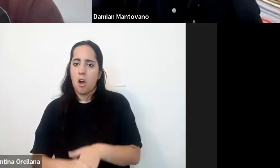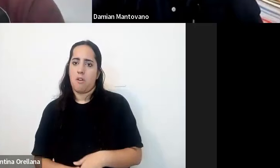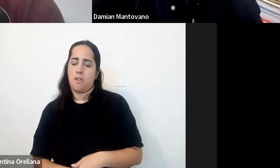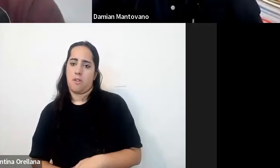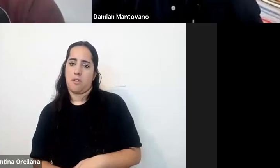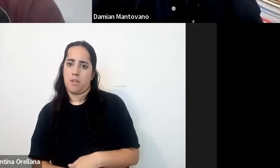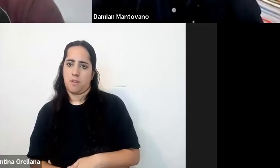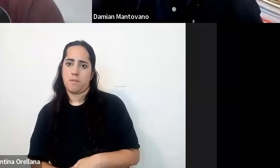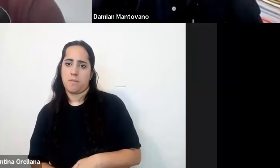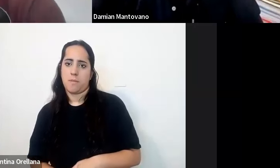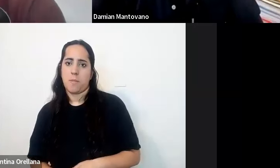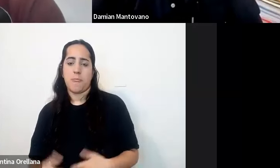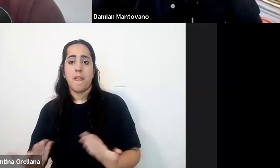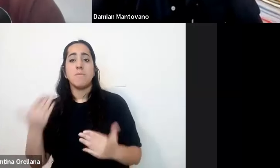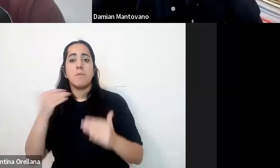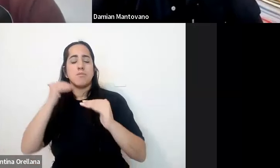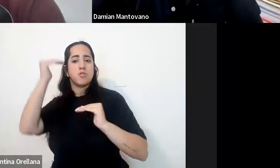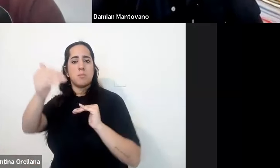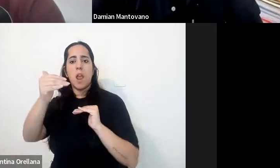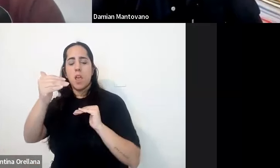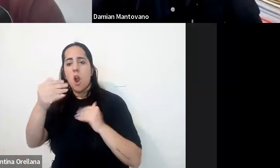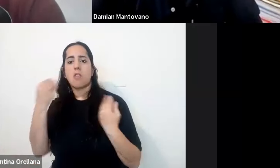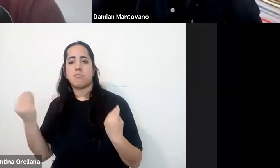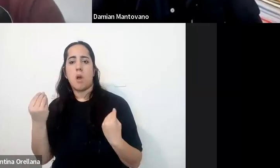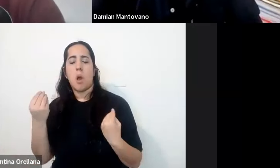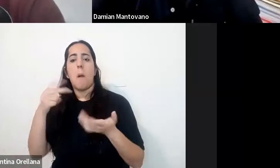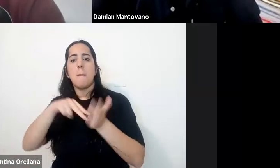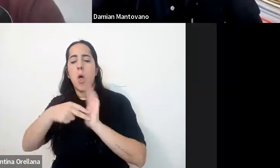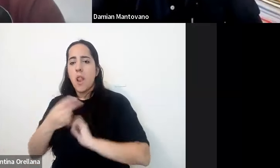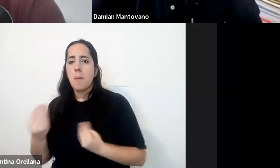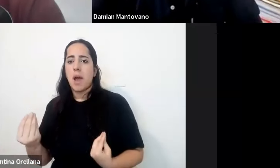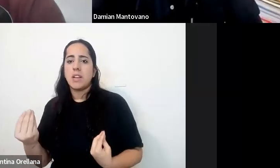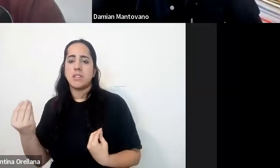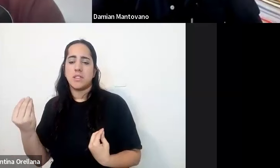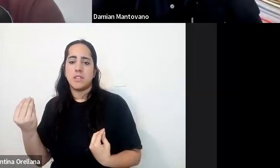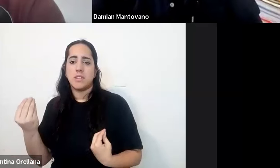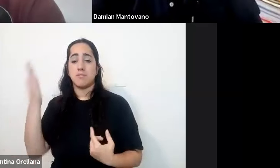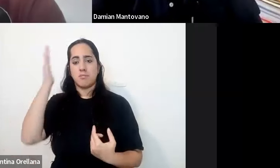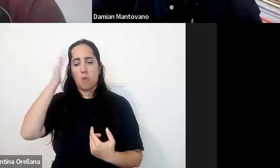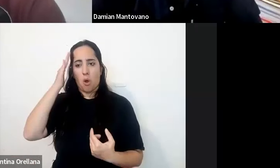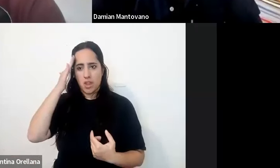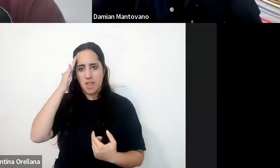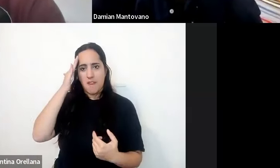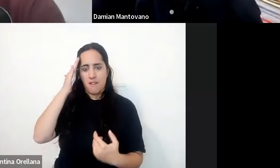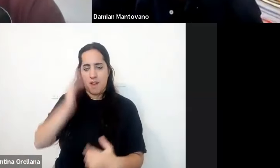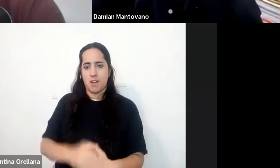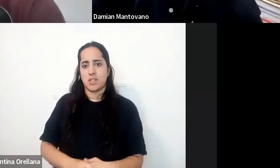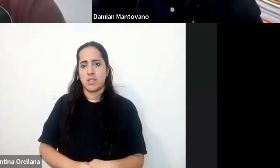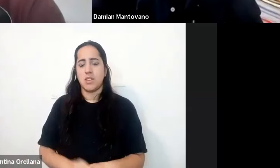sobre la mesa en el nivel superior son aquellas cuestiones que tienen que ver con discapacidades cognitivas o